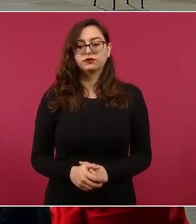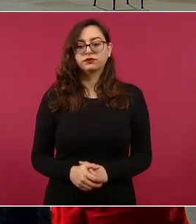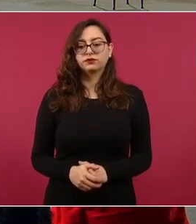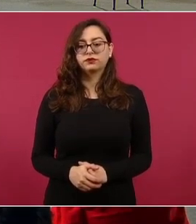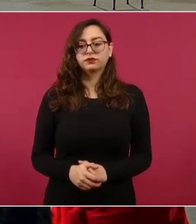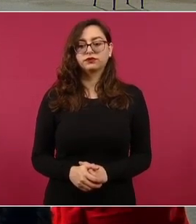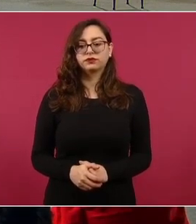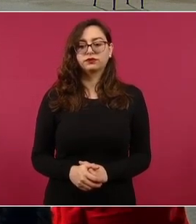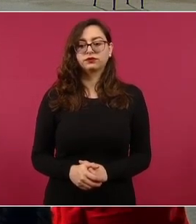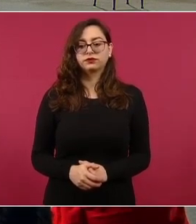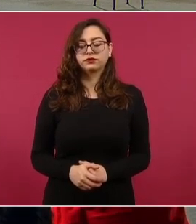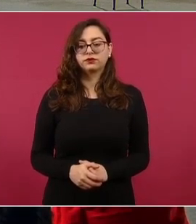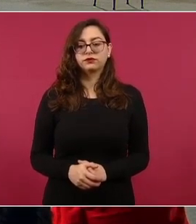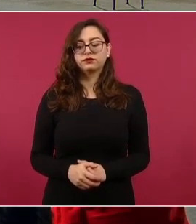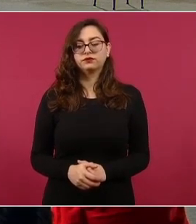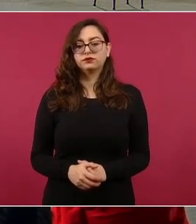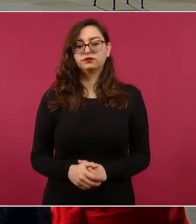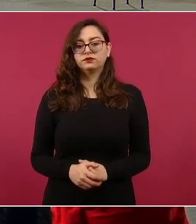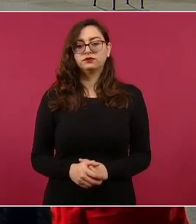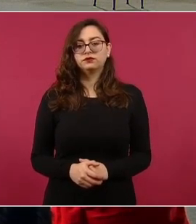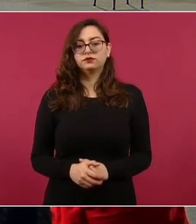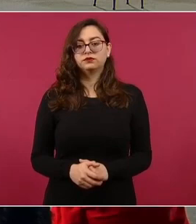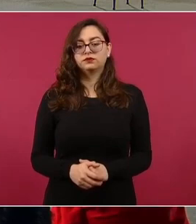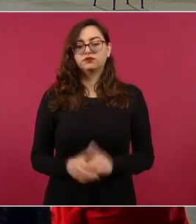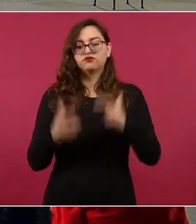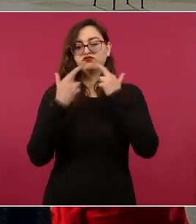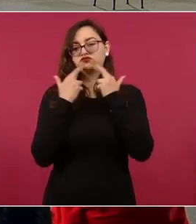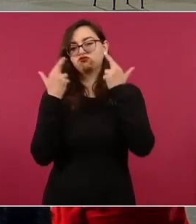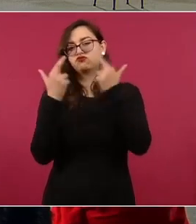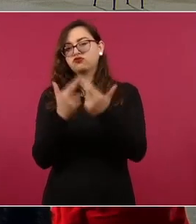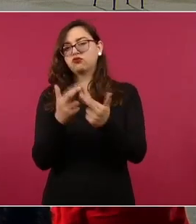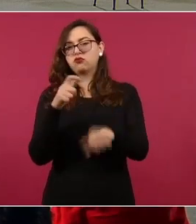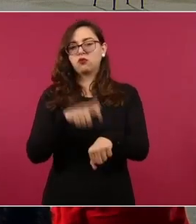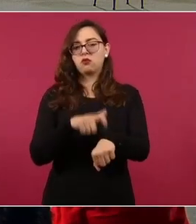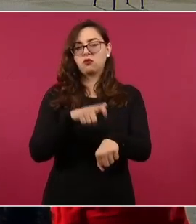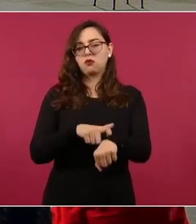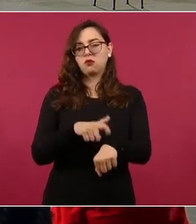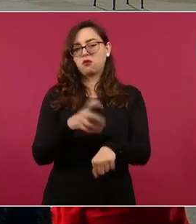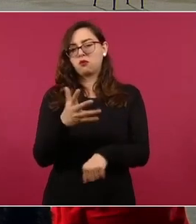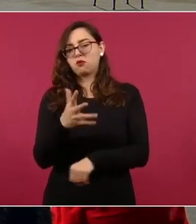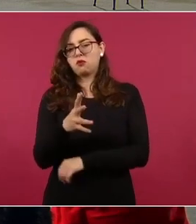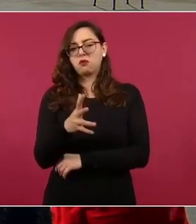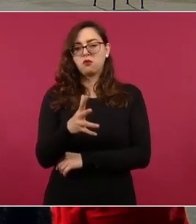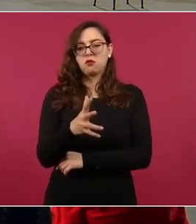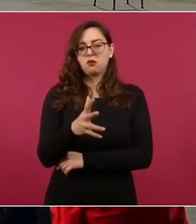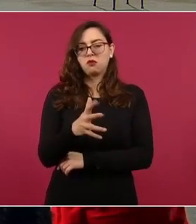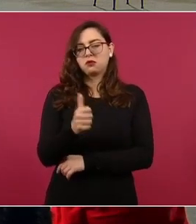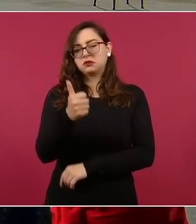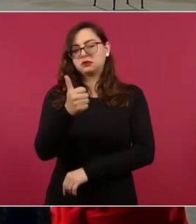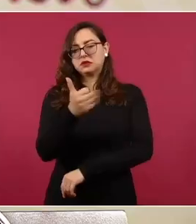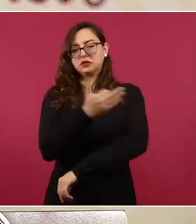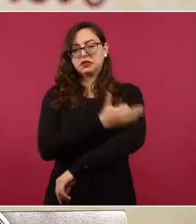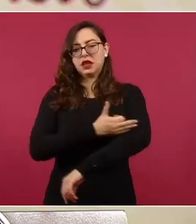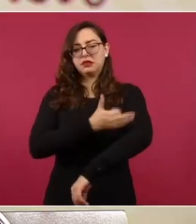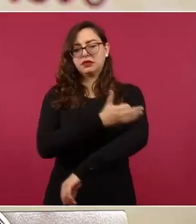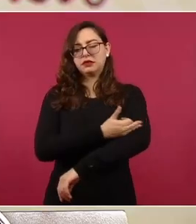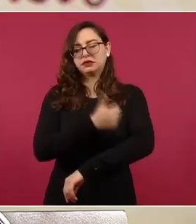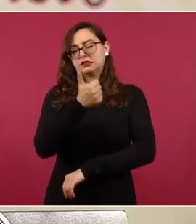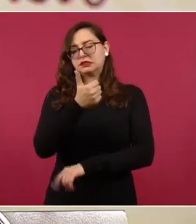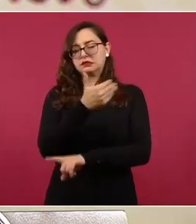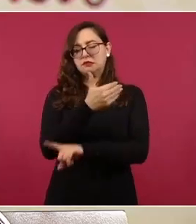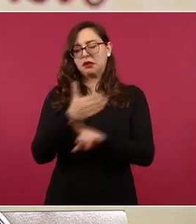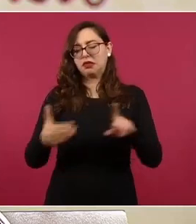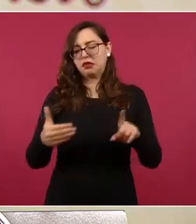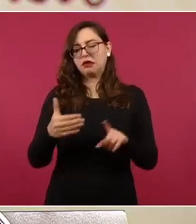Tendremos esa reunión bilateral, estamos estimando que concluya pasadas las seis de la tarde, quizás seis y media